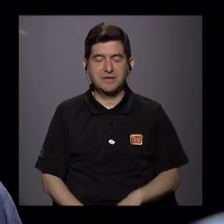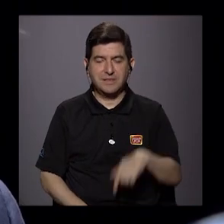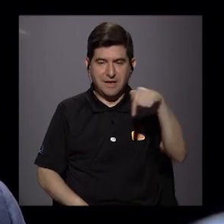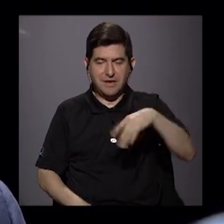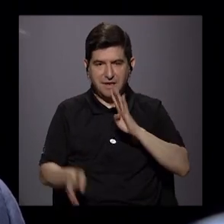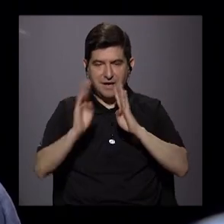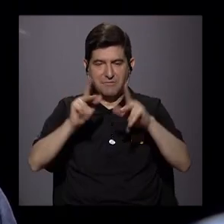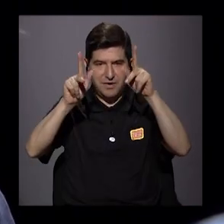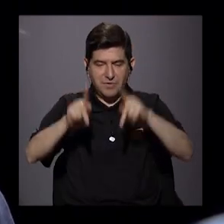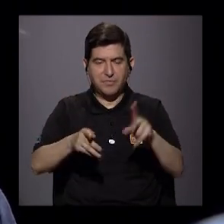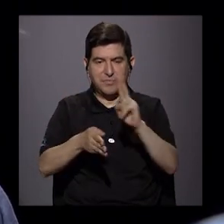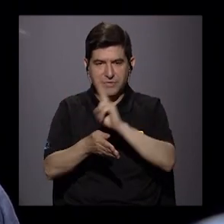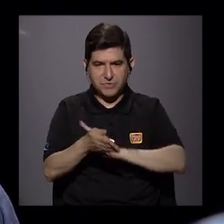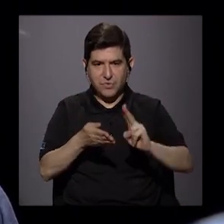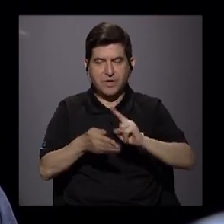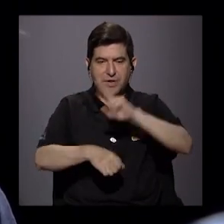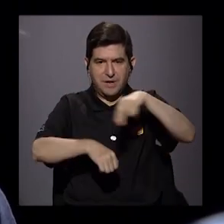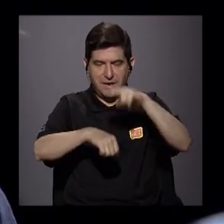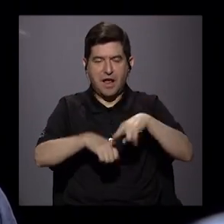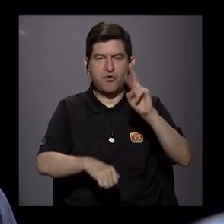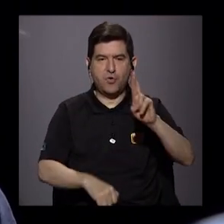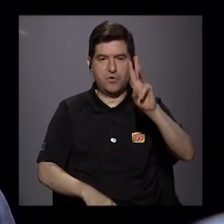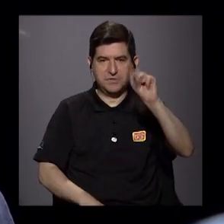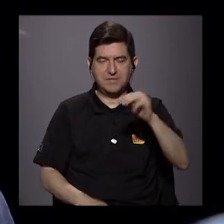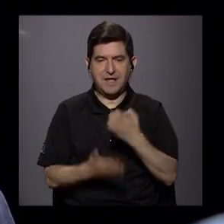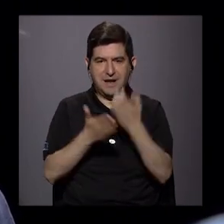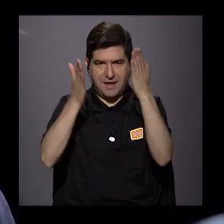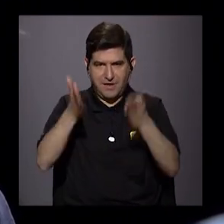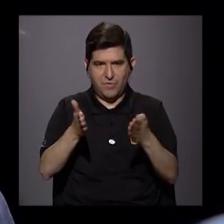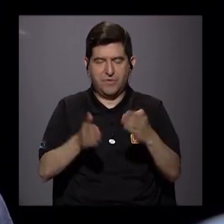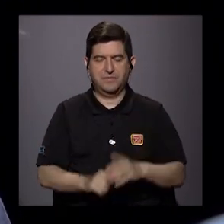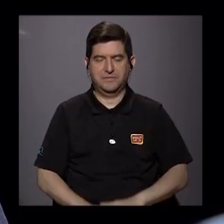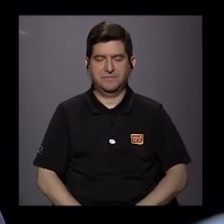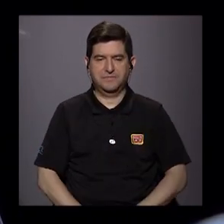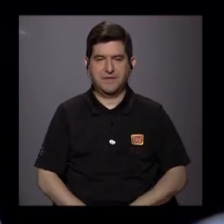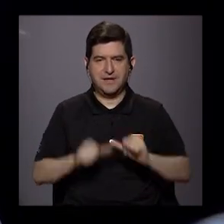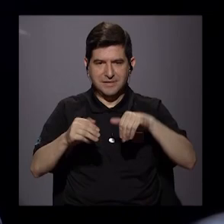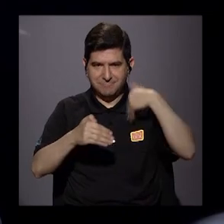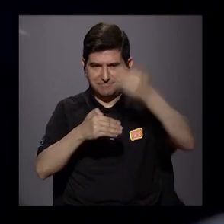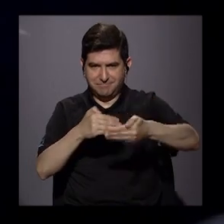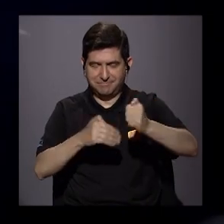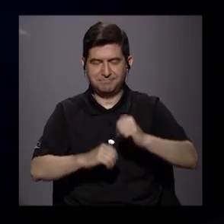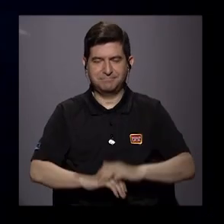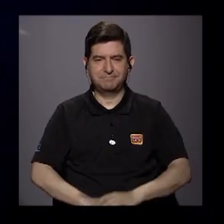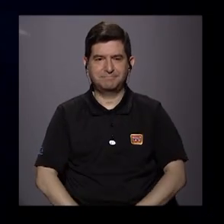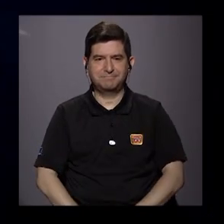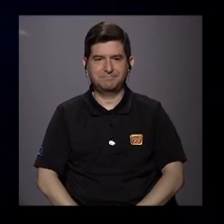voz autorizada de la universidad, Roxana Morales, economista de nuestro país. Regresamos.